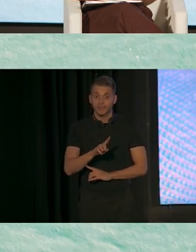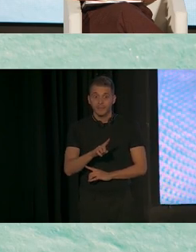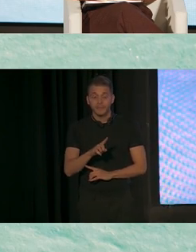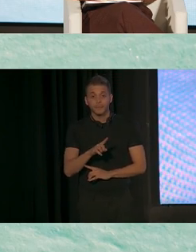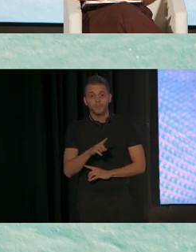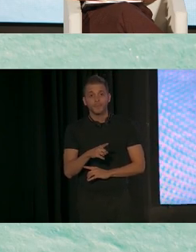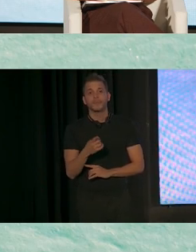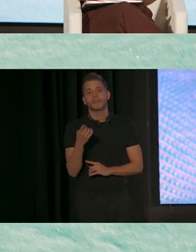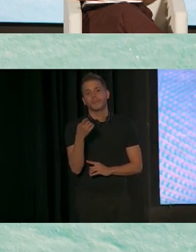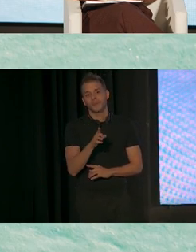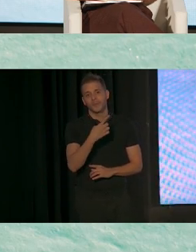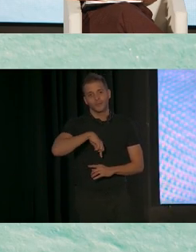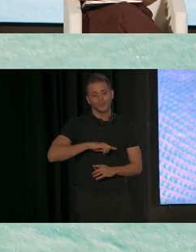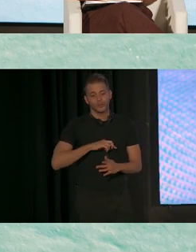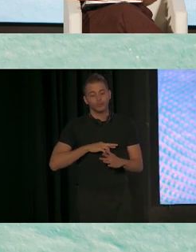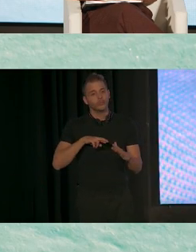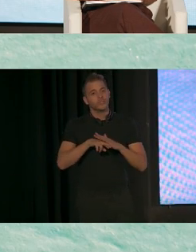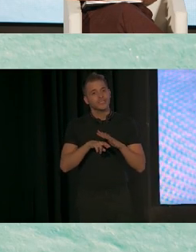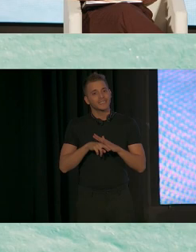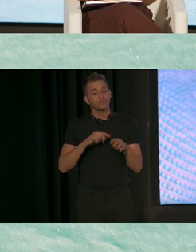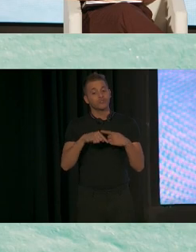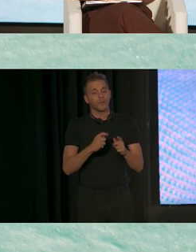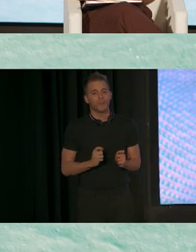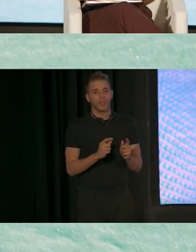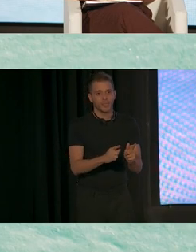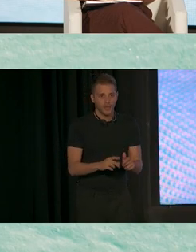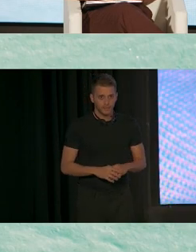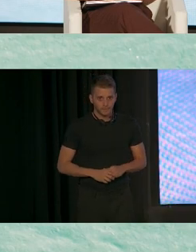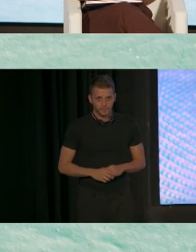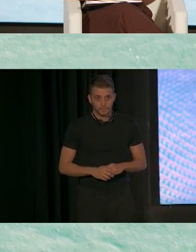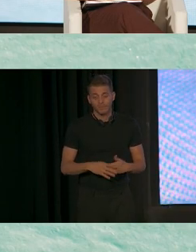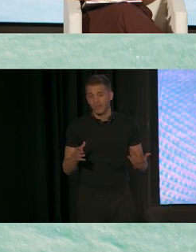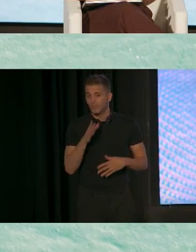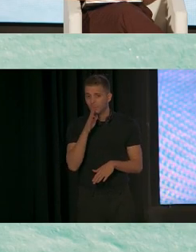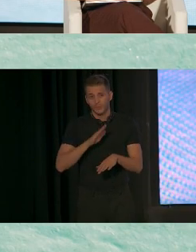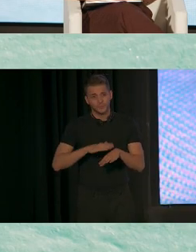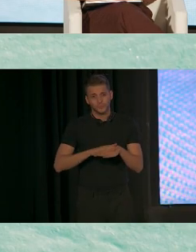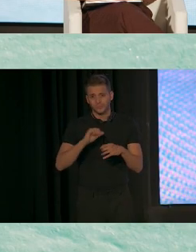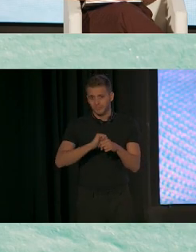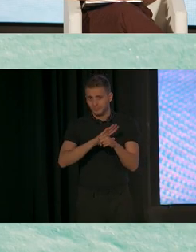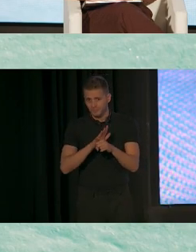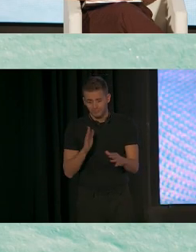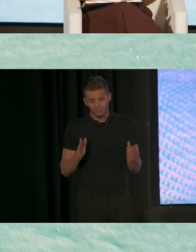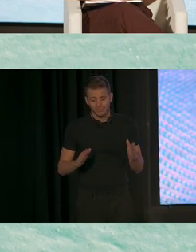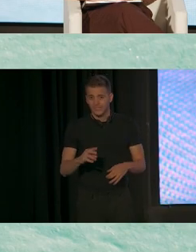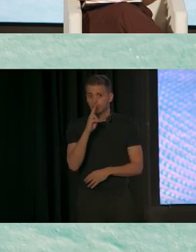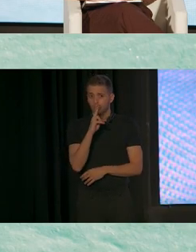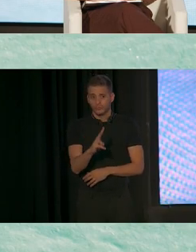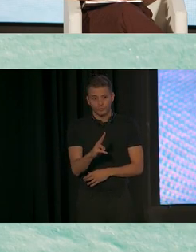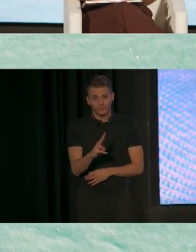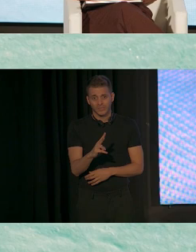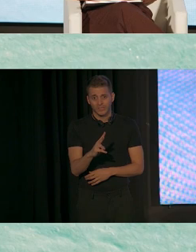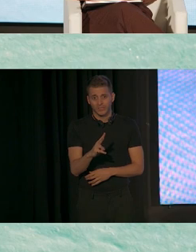tiempo brindamos recursos para las familias. Debido a la pandemia, por dos años tuvimos este